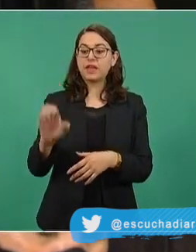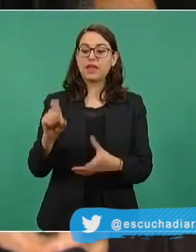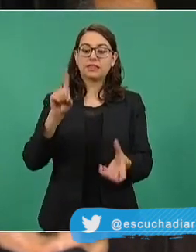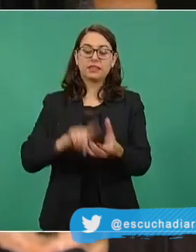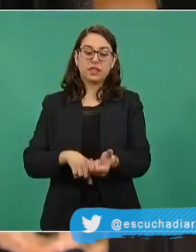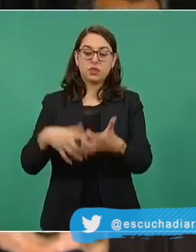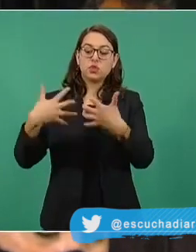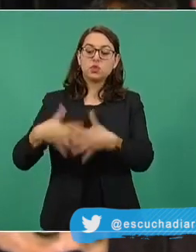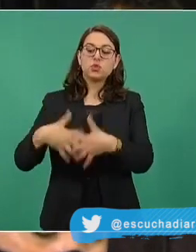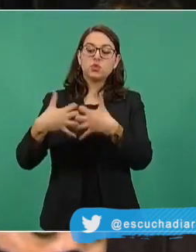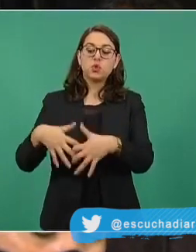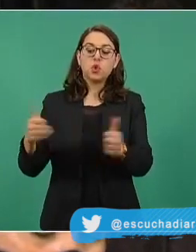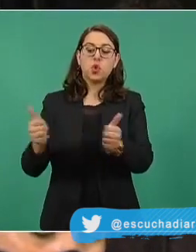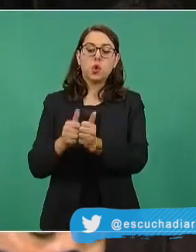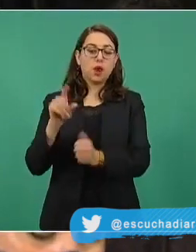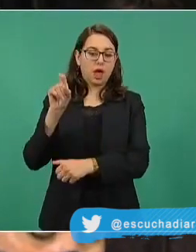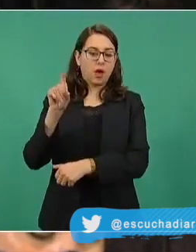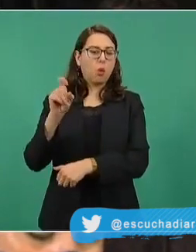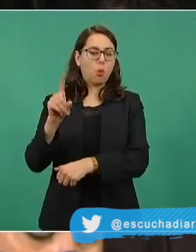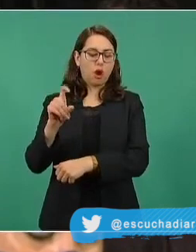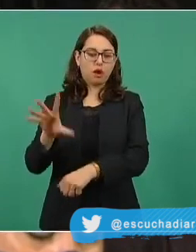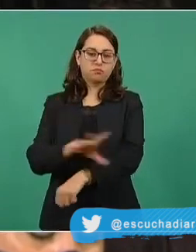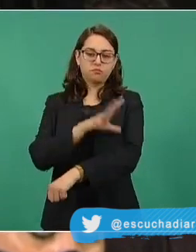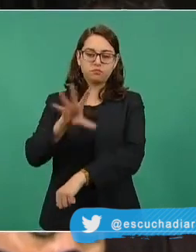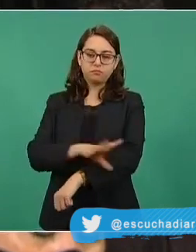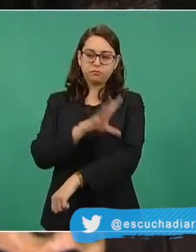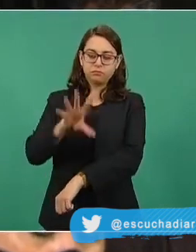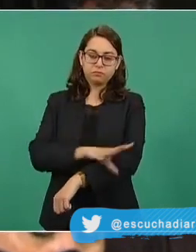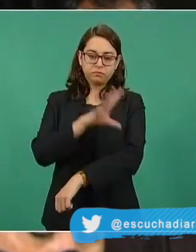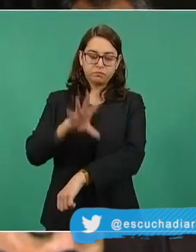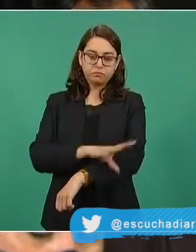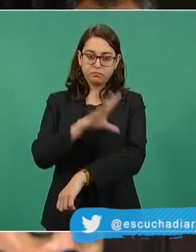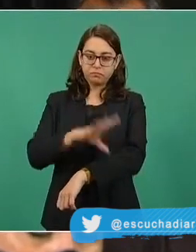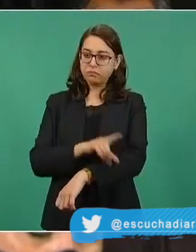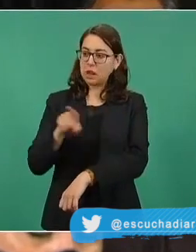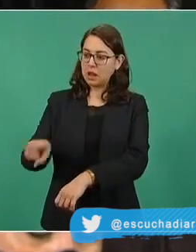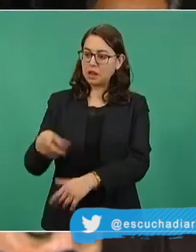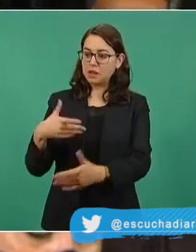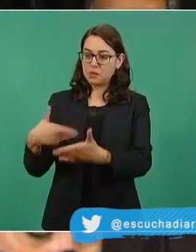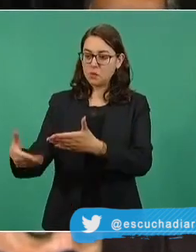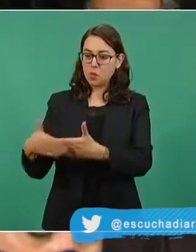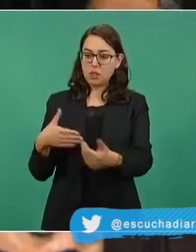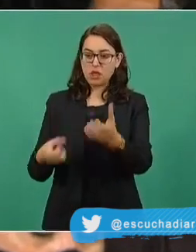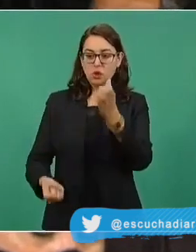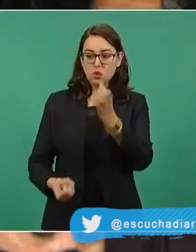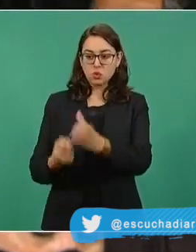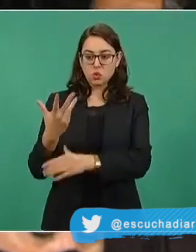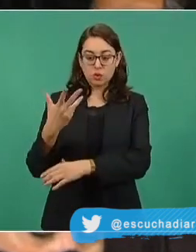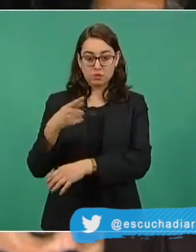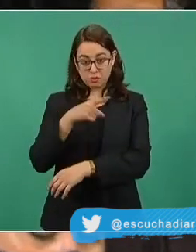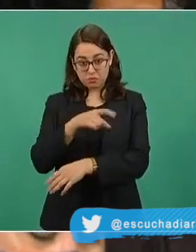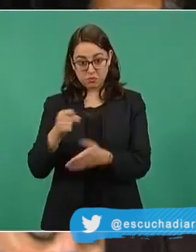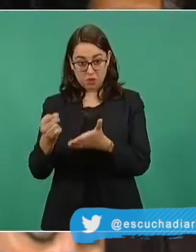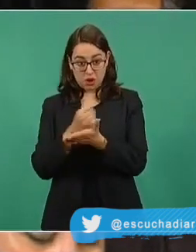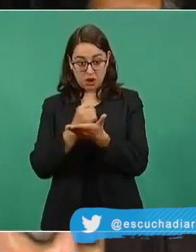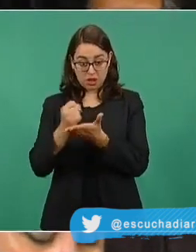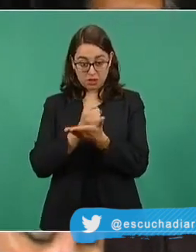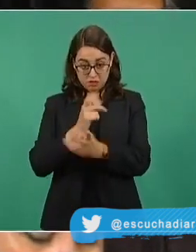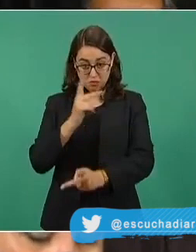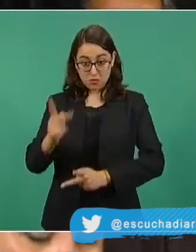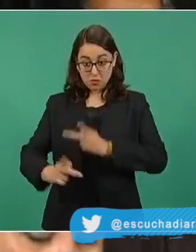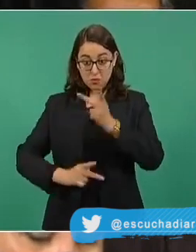buenos ojos en el extranjero, el presidente no puede afirmar que este conflicto sea auspiciado por extranjeros para frenar su construcción